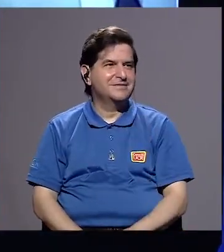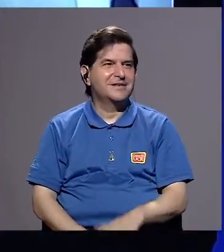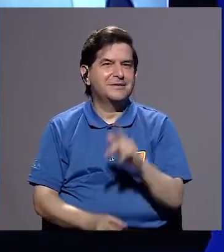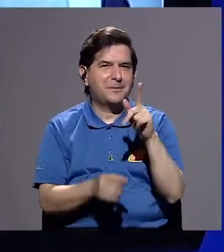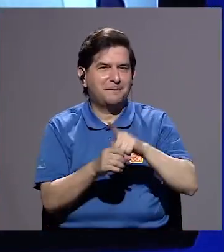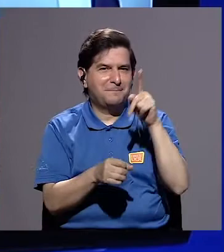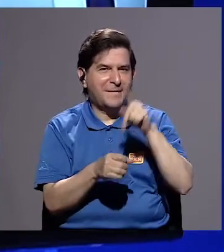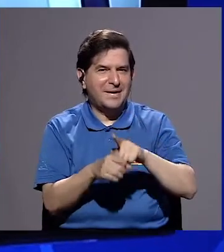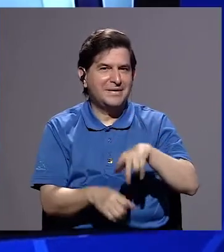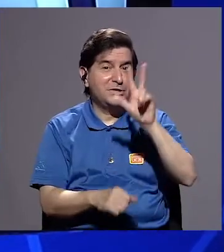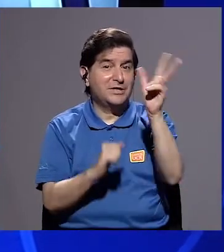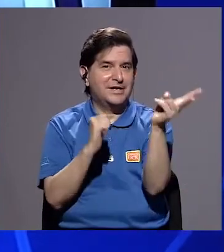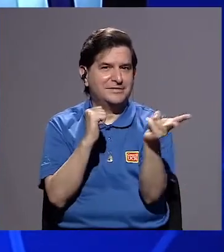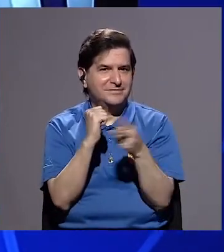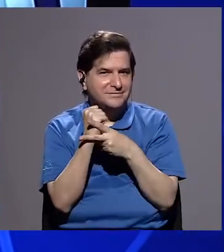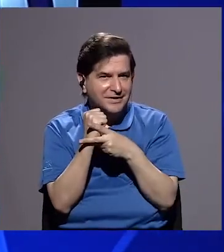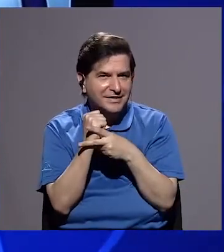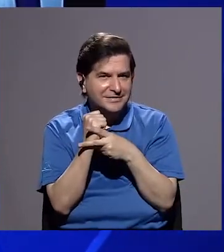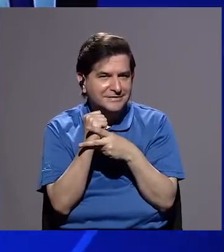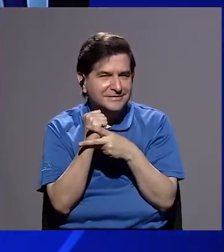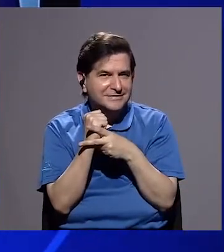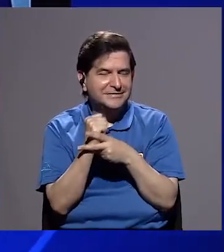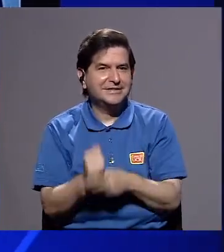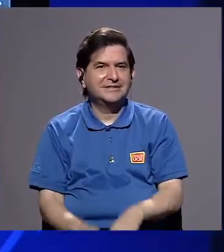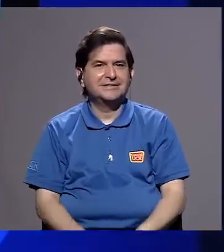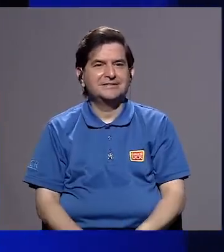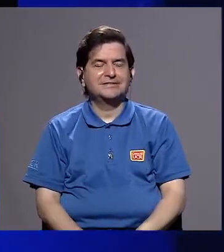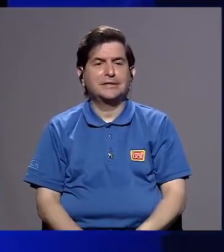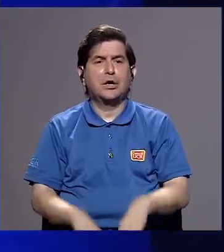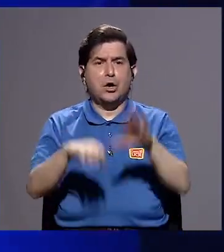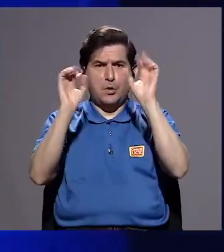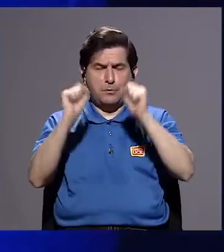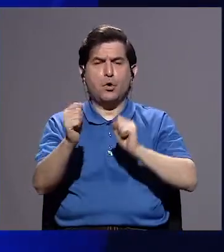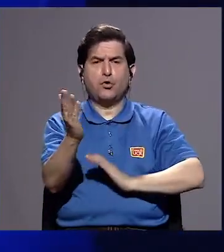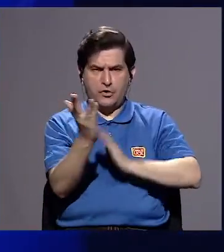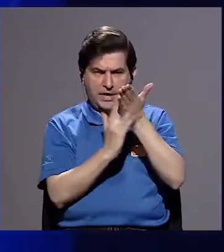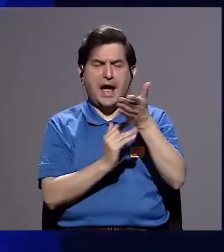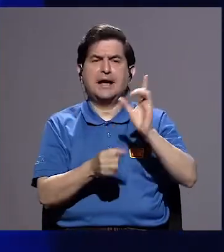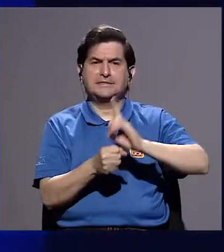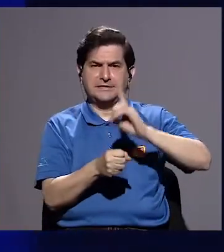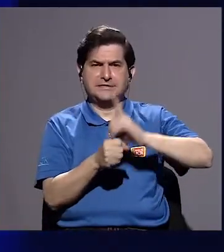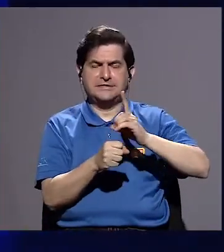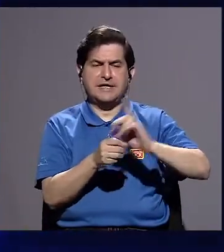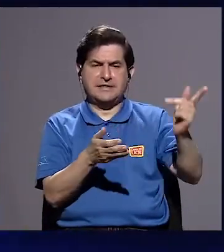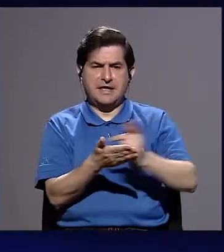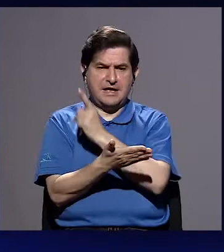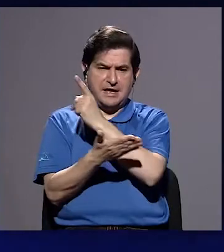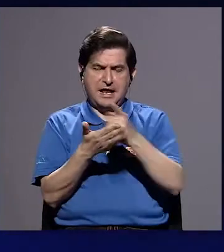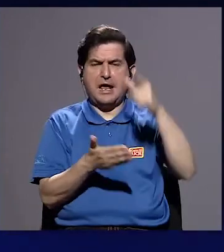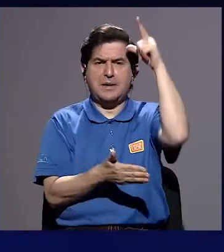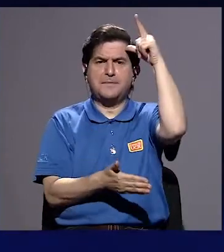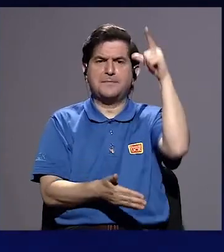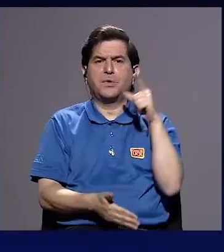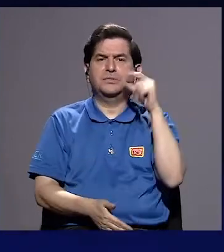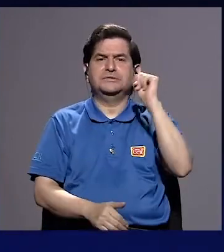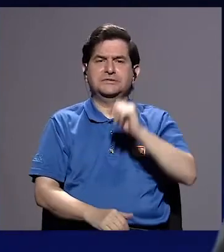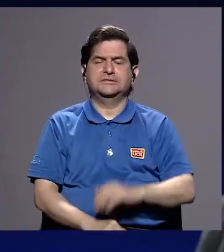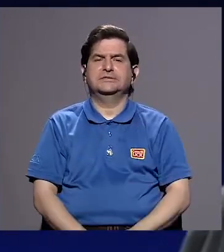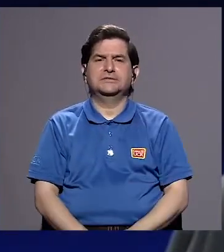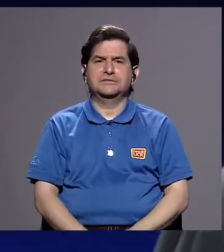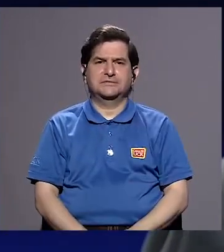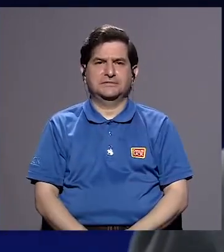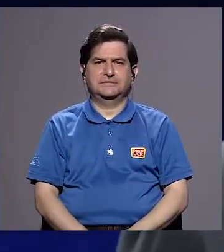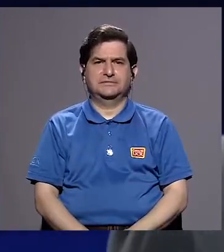participó en tres ocasiones para obtener la diputación por la provincia de Limón,